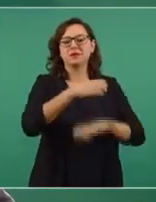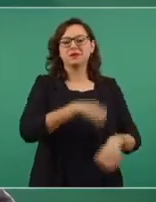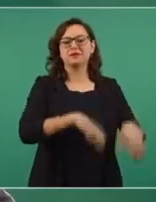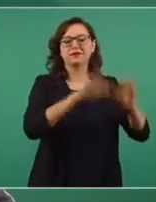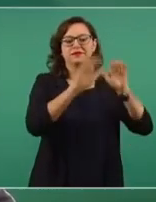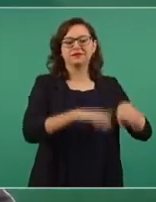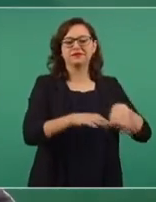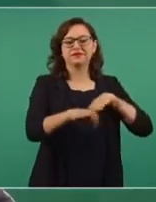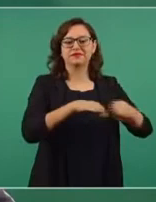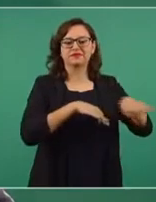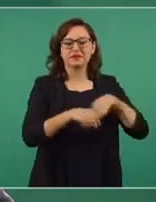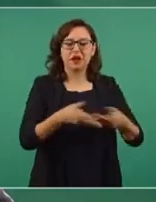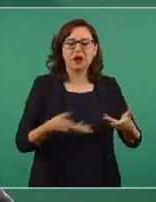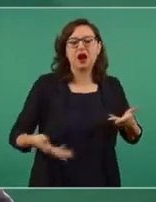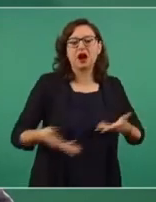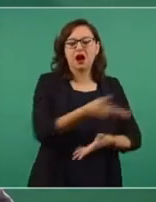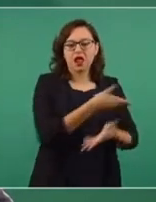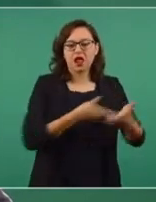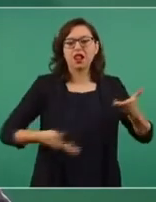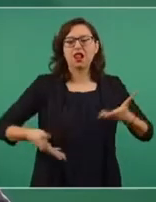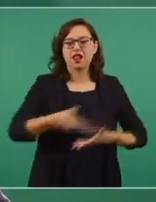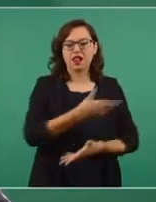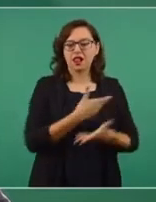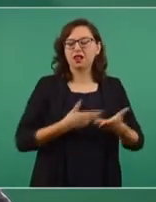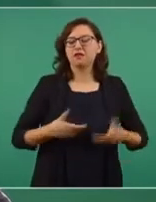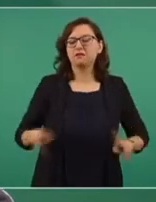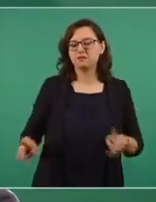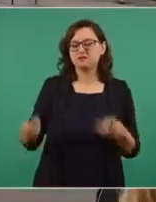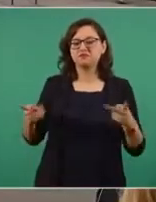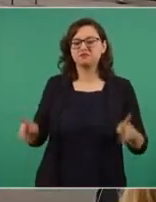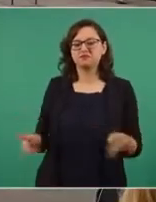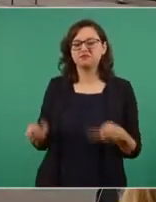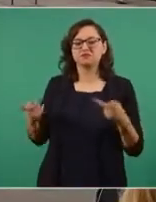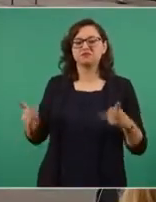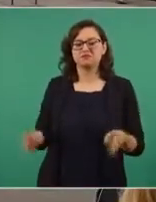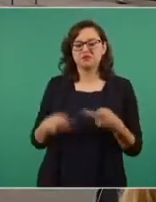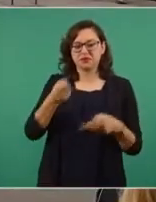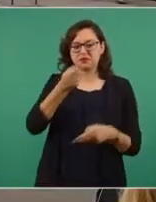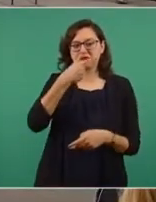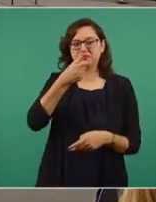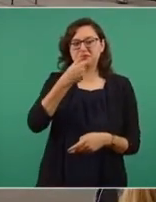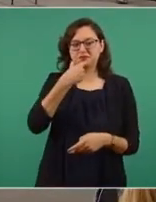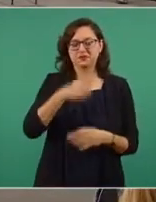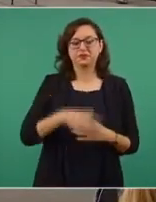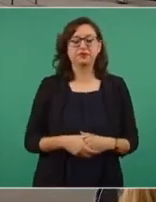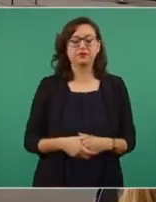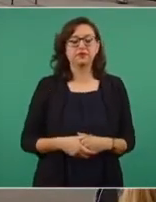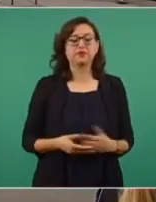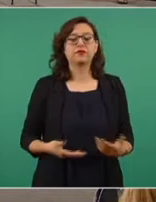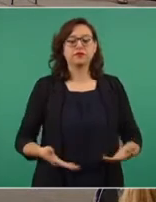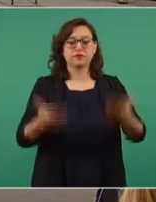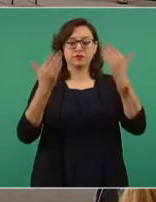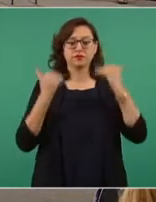cómo lograr grandes contratos. En la siguiente imagen